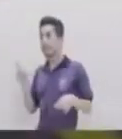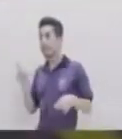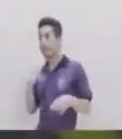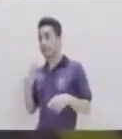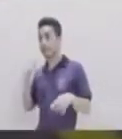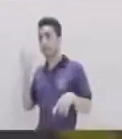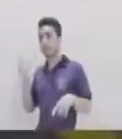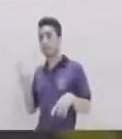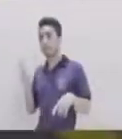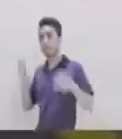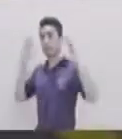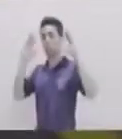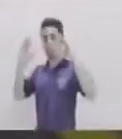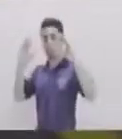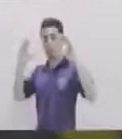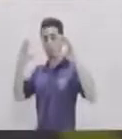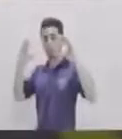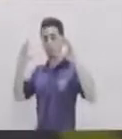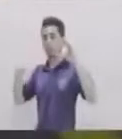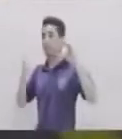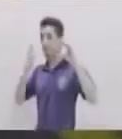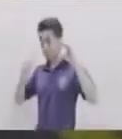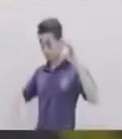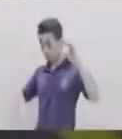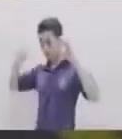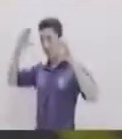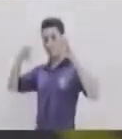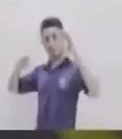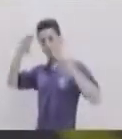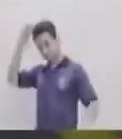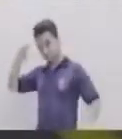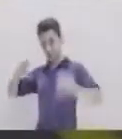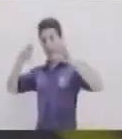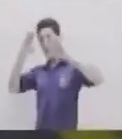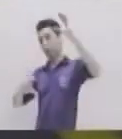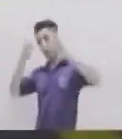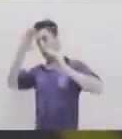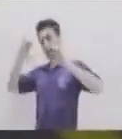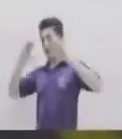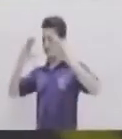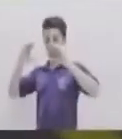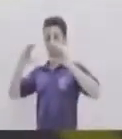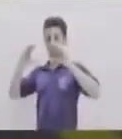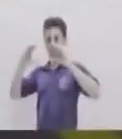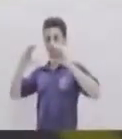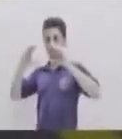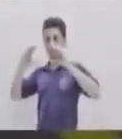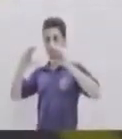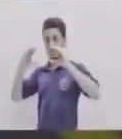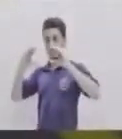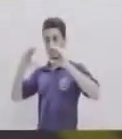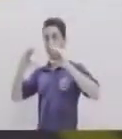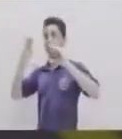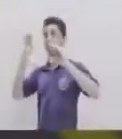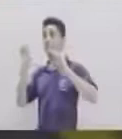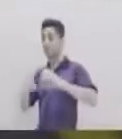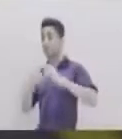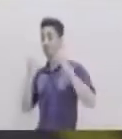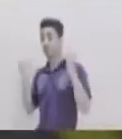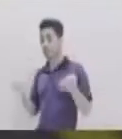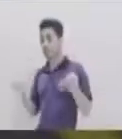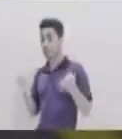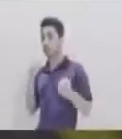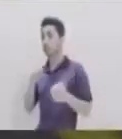posición inicial ¿Verdad? Ambos los colocamos A la misma altura ¿Sí? O sea, partieron los dos Partieron de cero Correcto Entonces